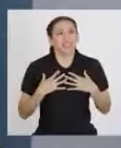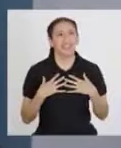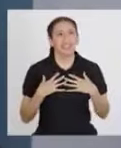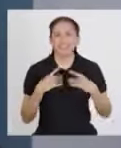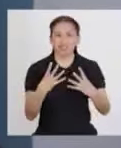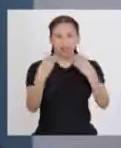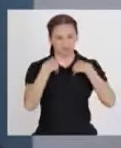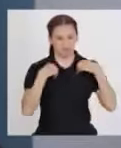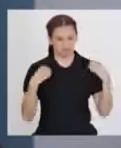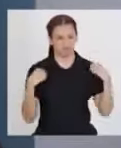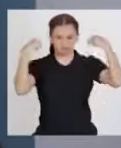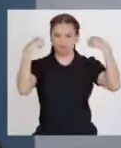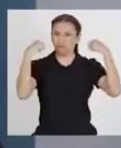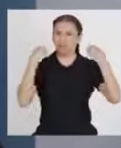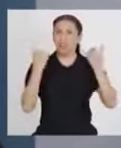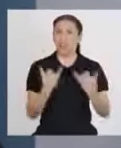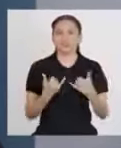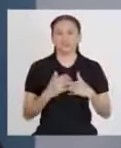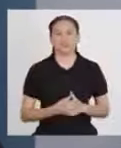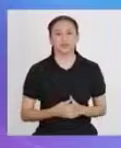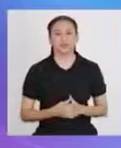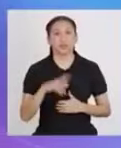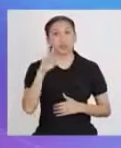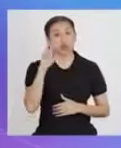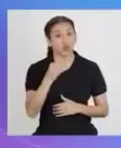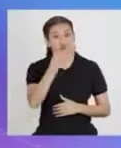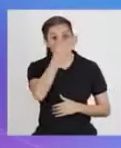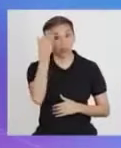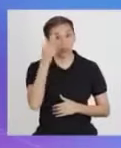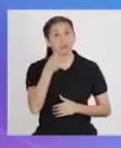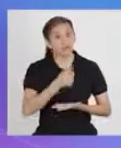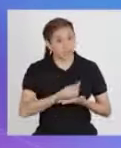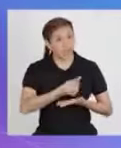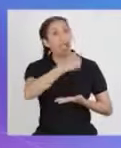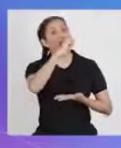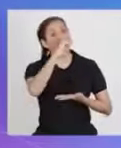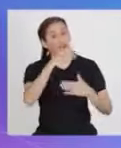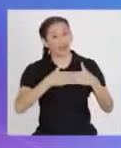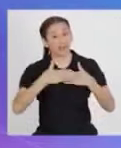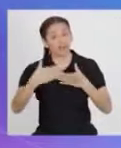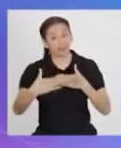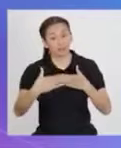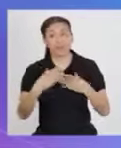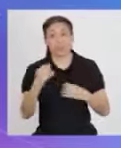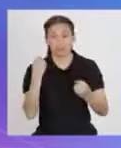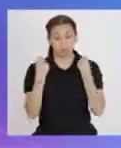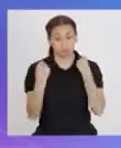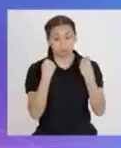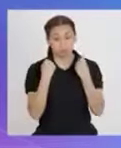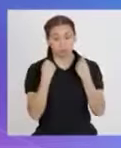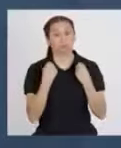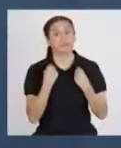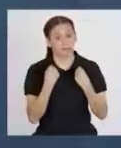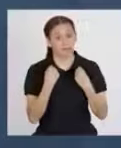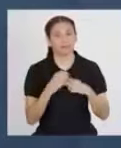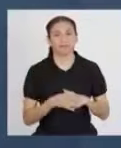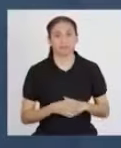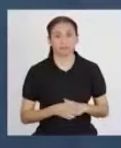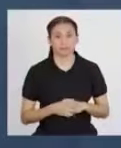¡Cuánta energía siento ahora! No olvides tomar agua luego de ejercitarte, Techi.